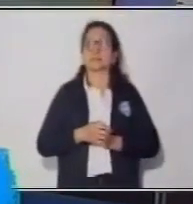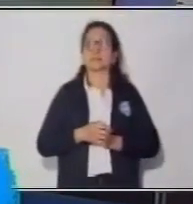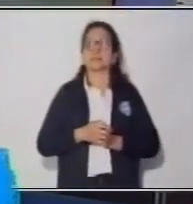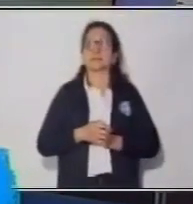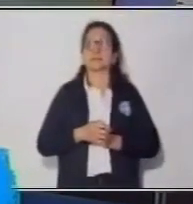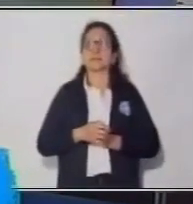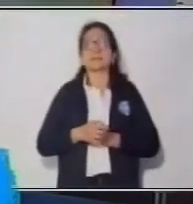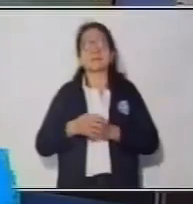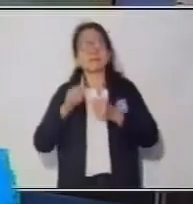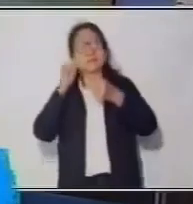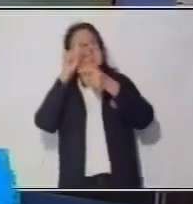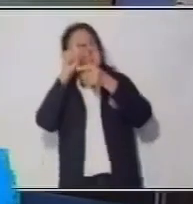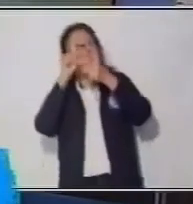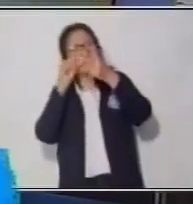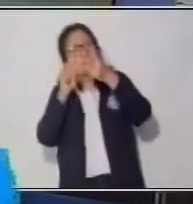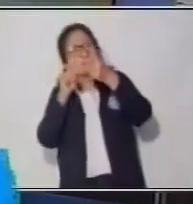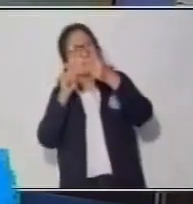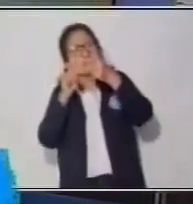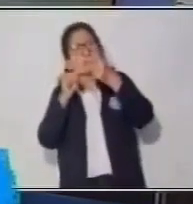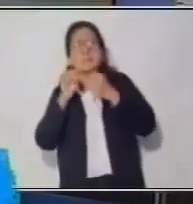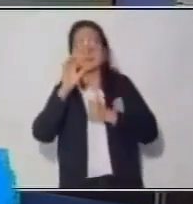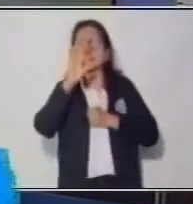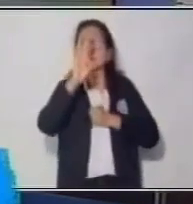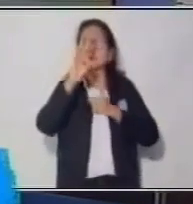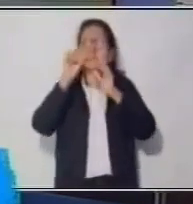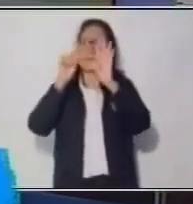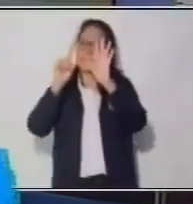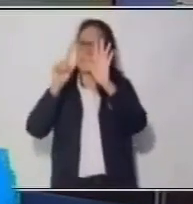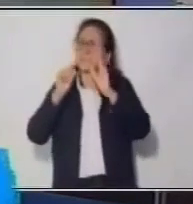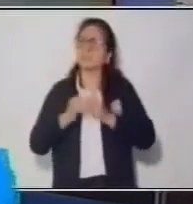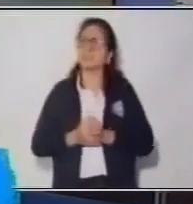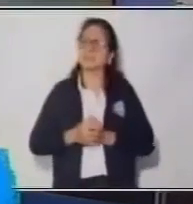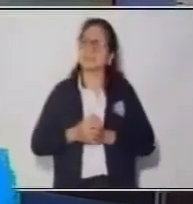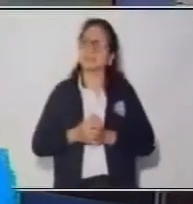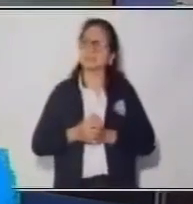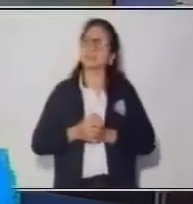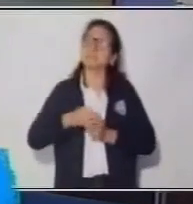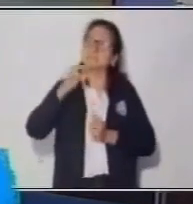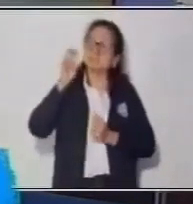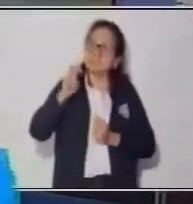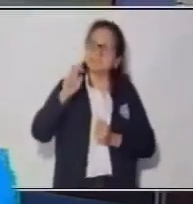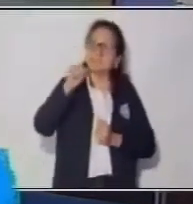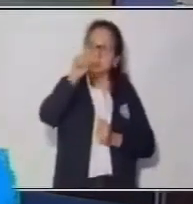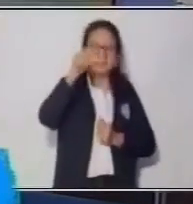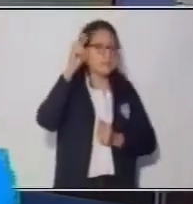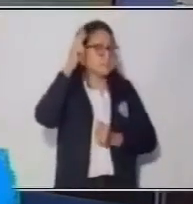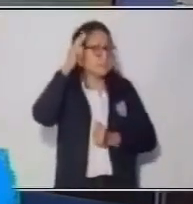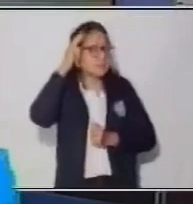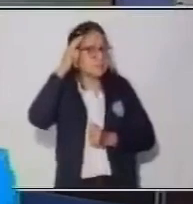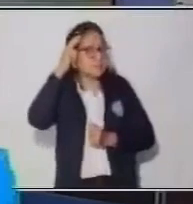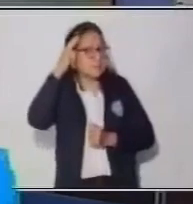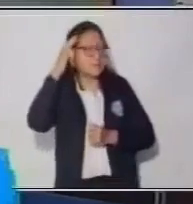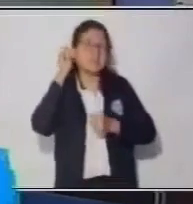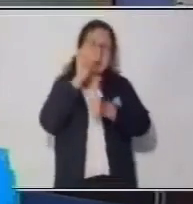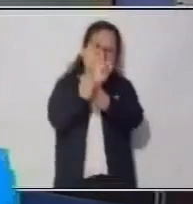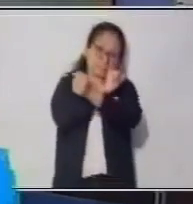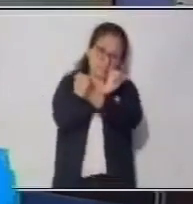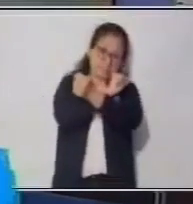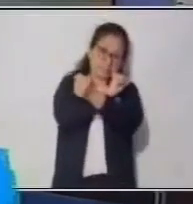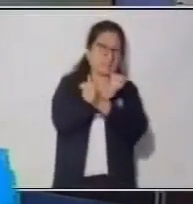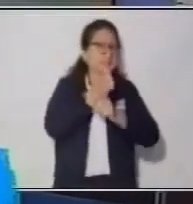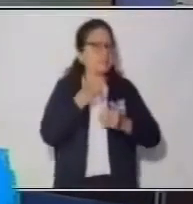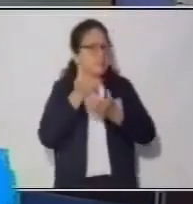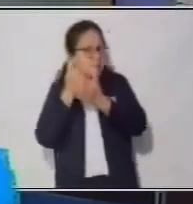Divisores en 36. Para esto, tenemos que recordar la multiplicación